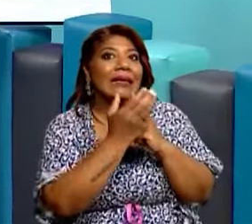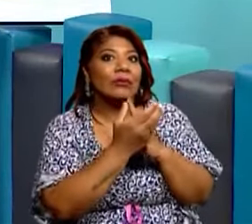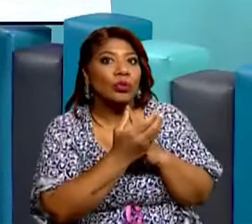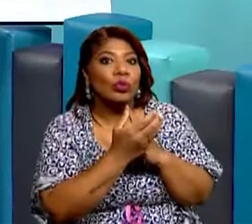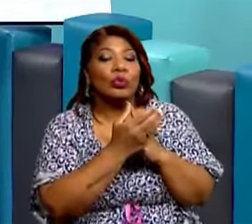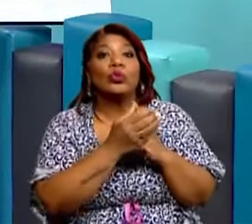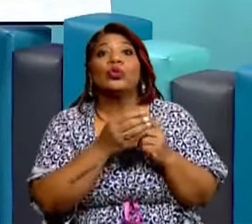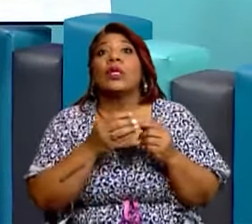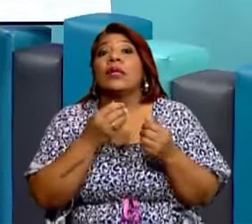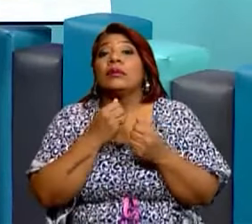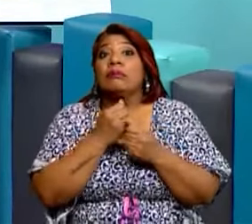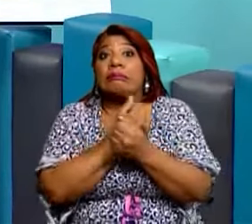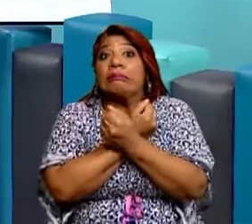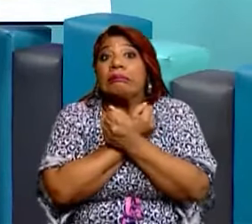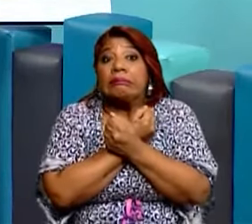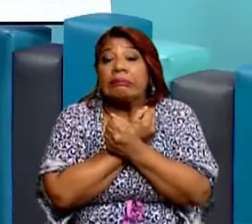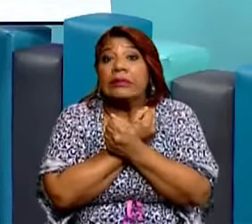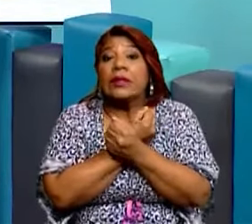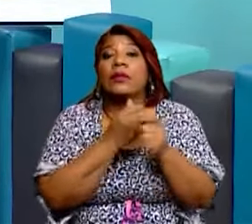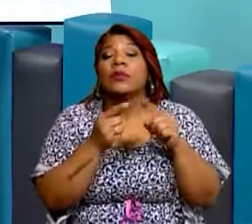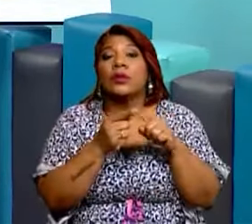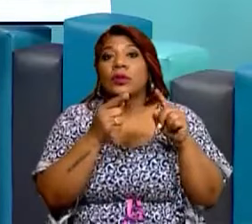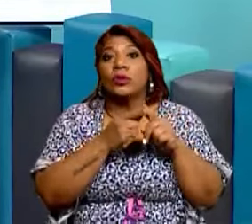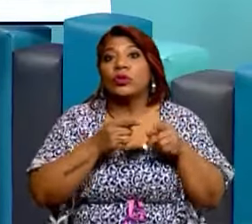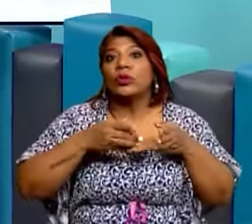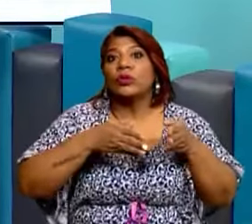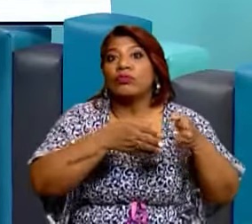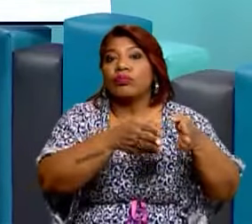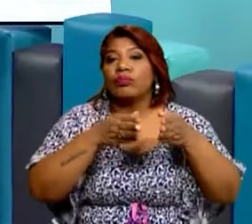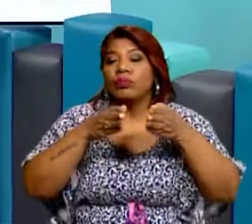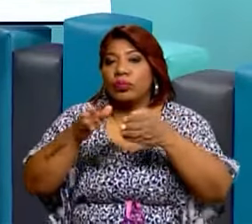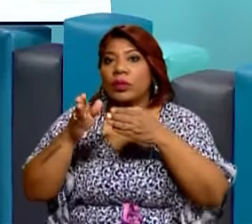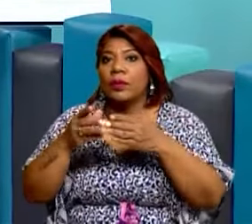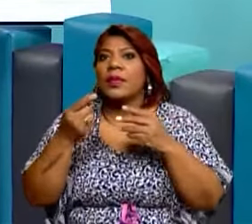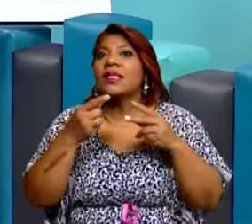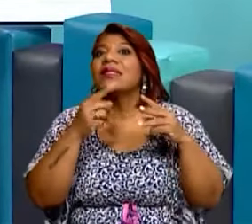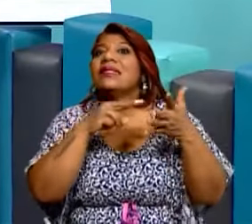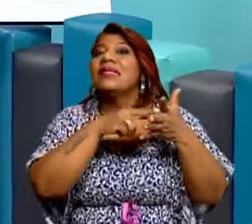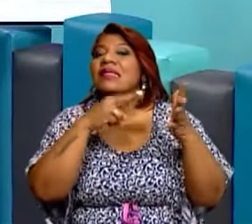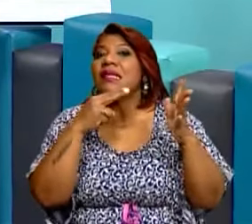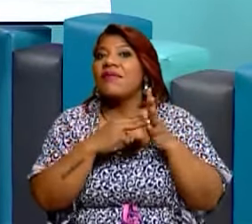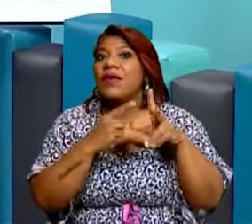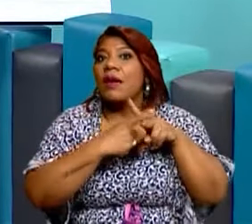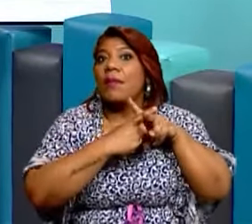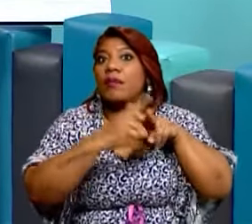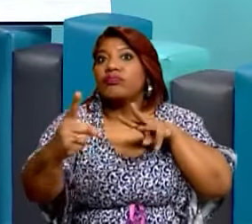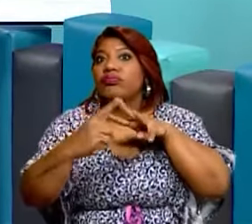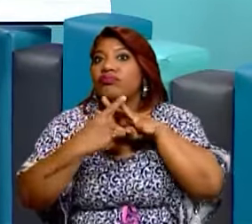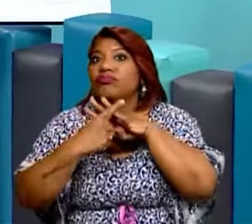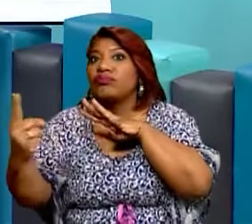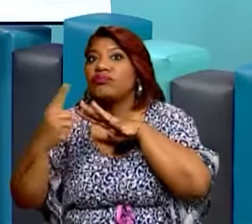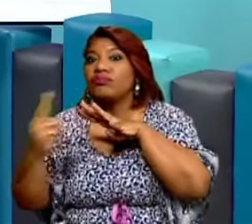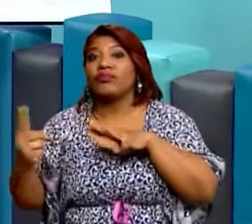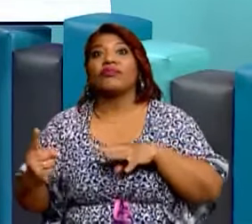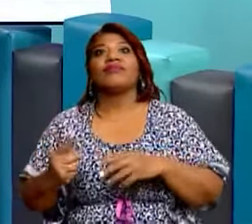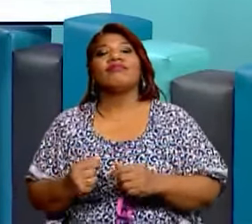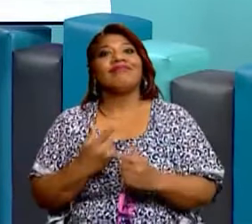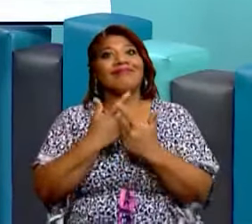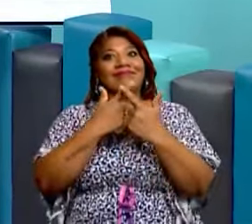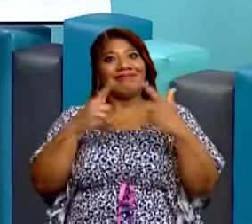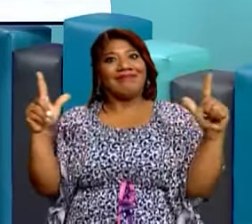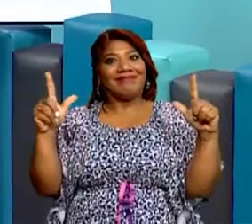de las mujeres se hacían las señales para que entonces los esclavos pudieran ir a la